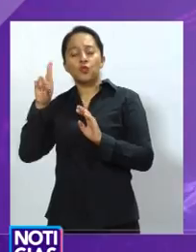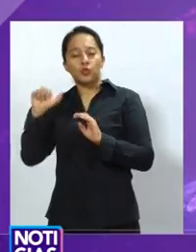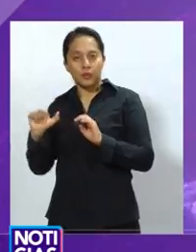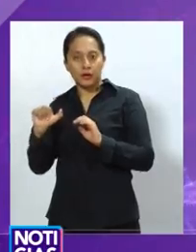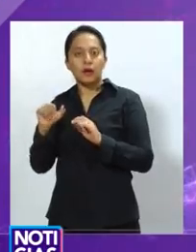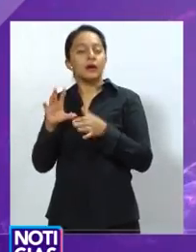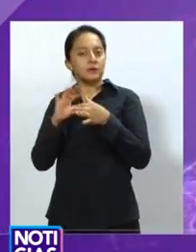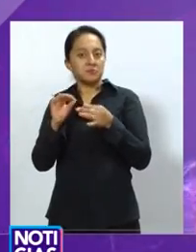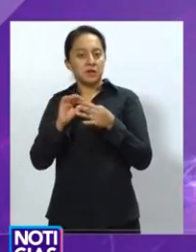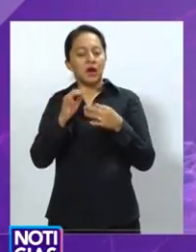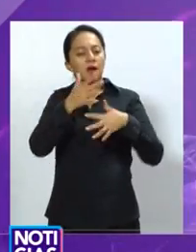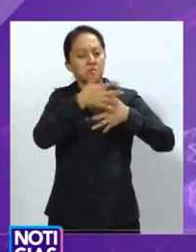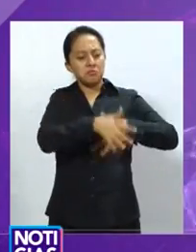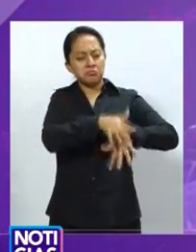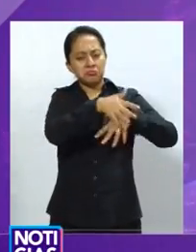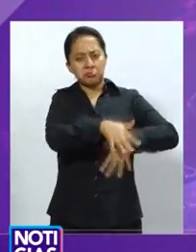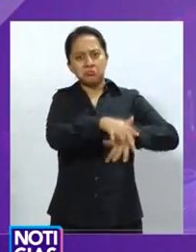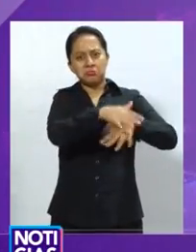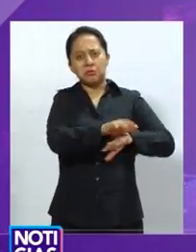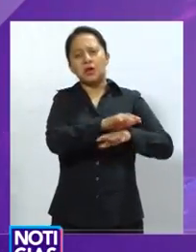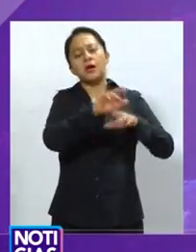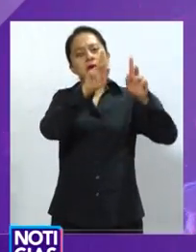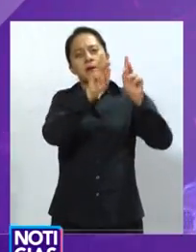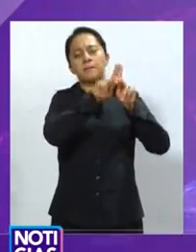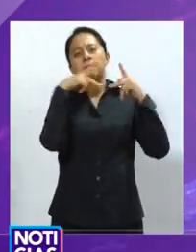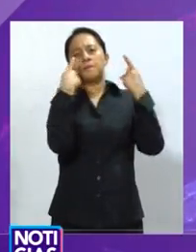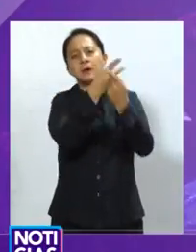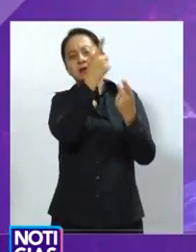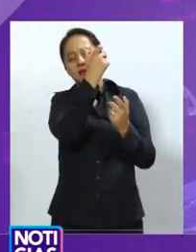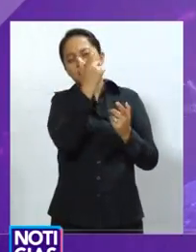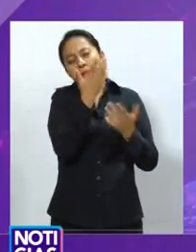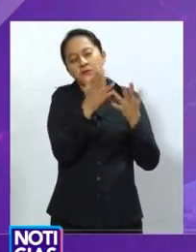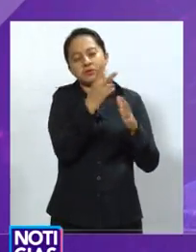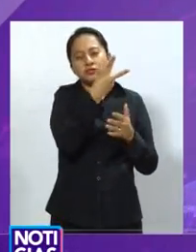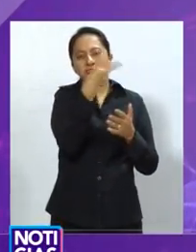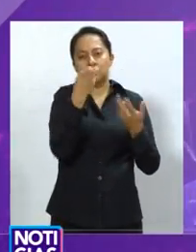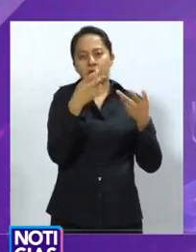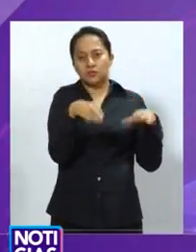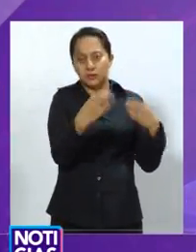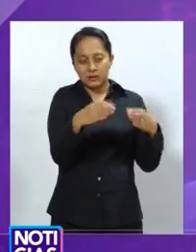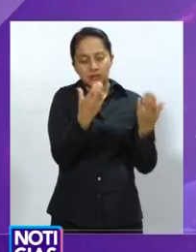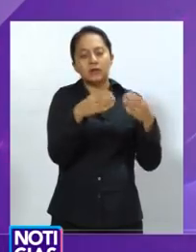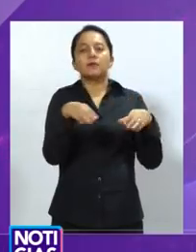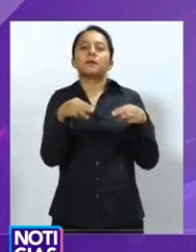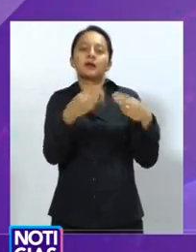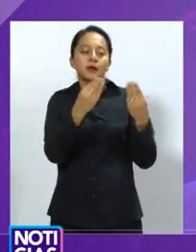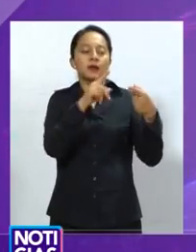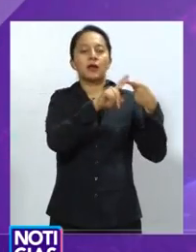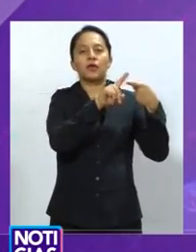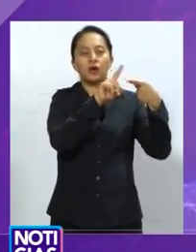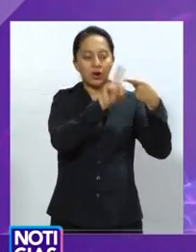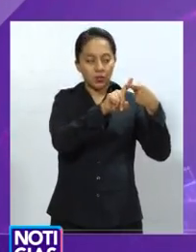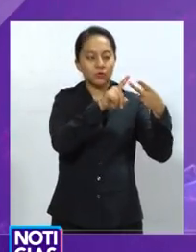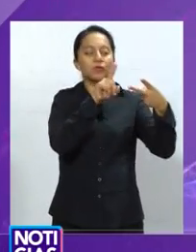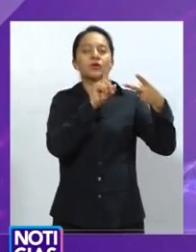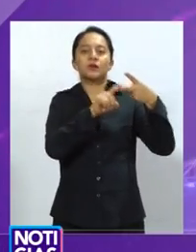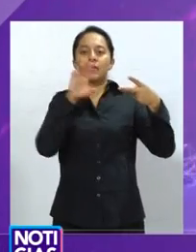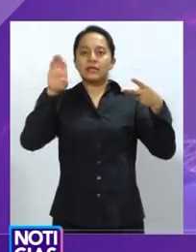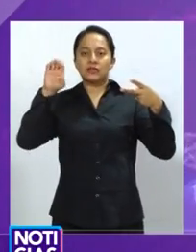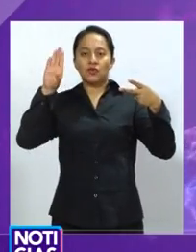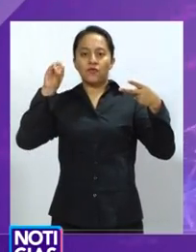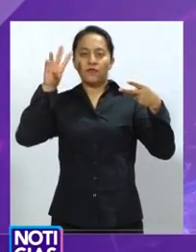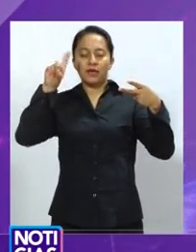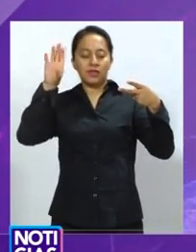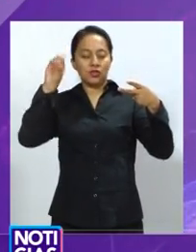alrededor de 200 comerciantes de los mercados La Cruz, Escobedo y Lomas de Casablanca, a nombre de los inconformes, Arturo Rueda exigió a las autoridades